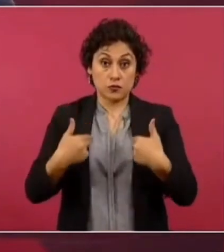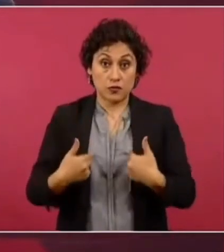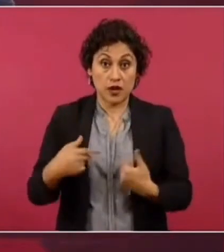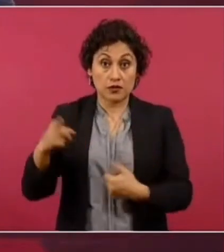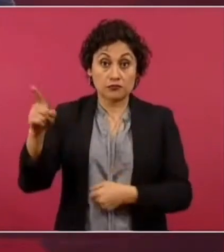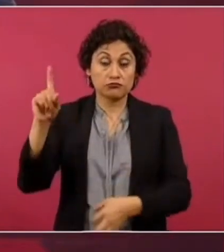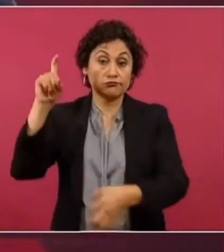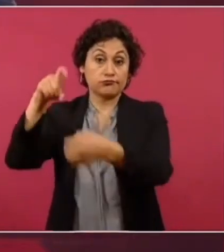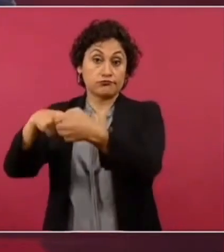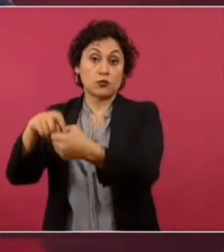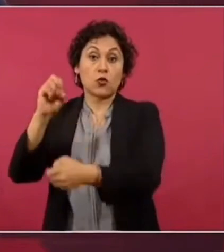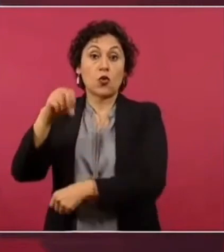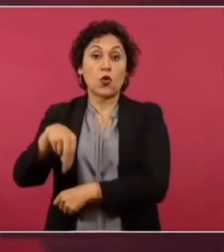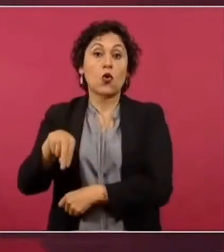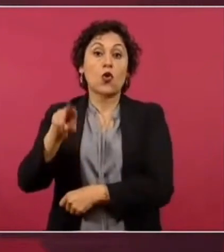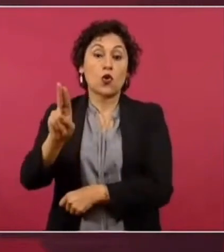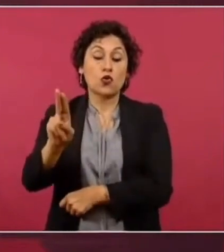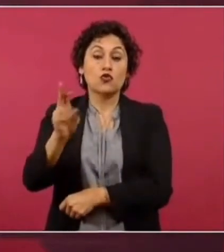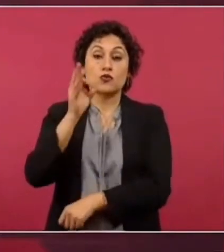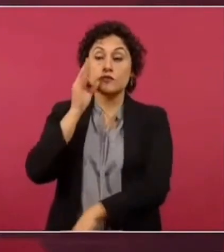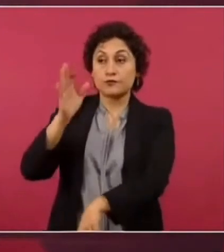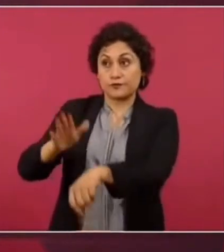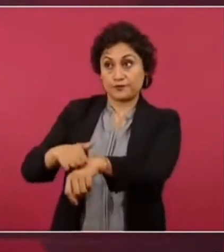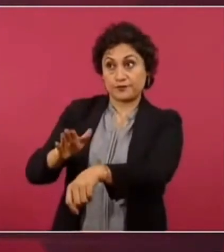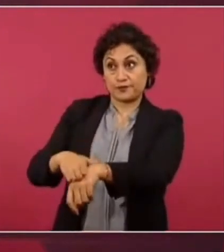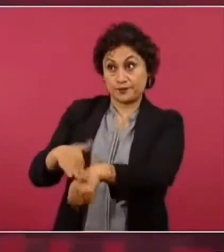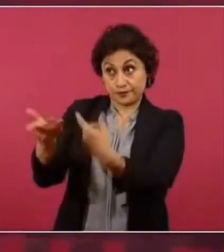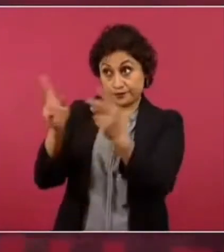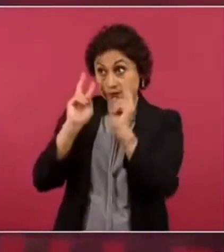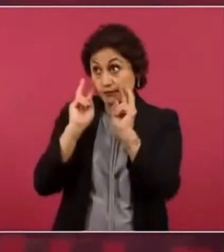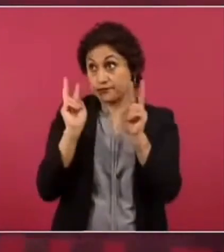solo se ha dedicado a acusarnos